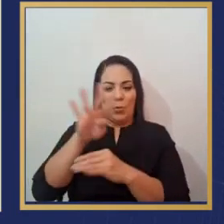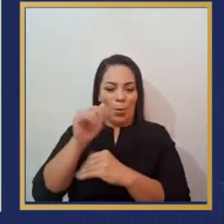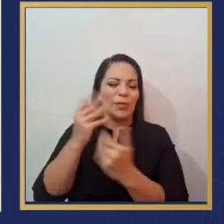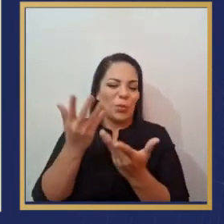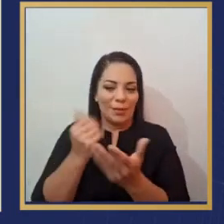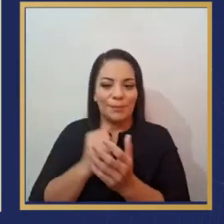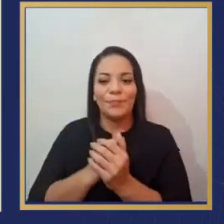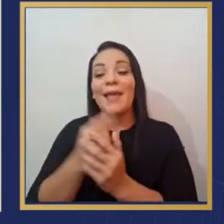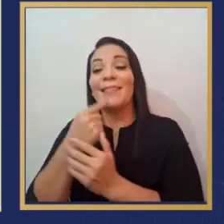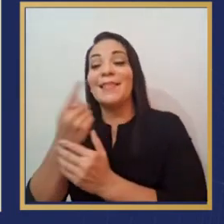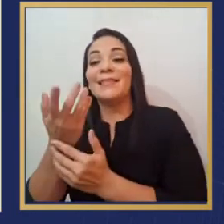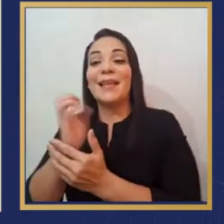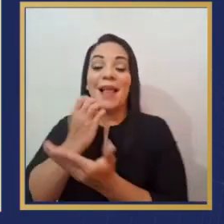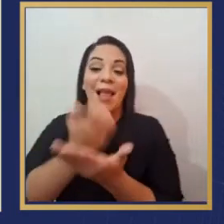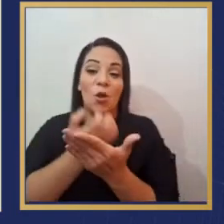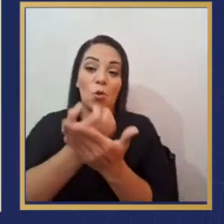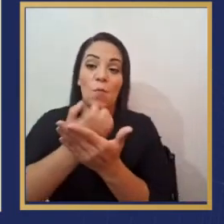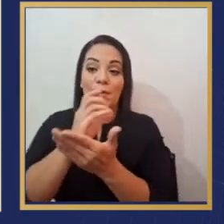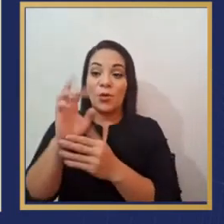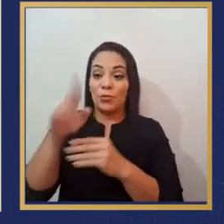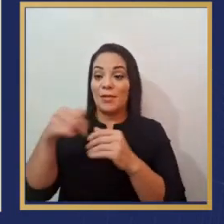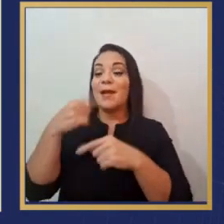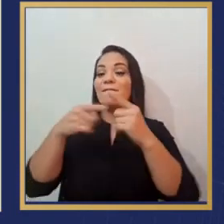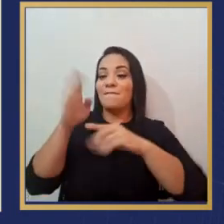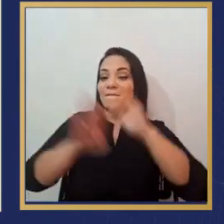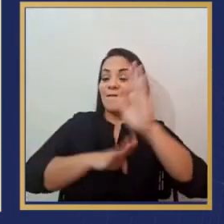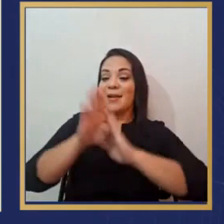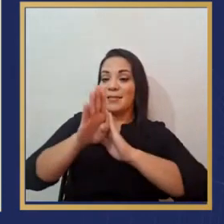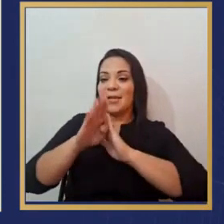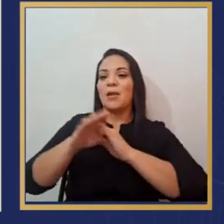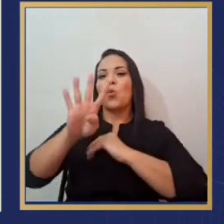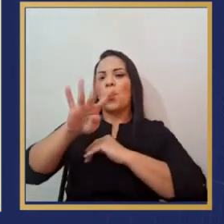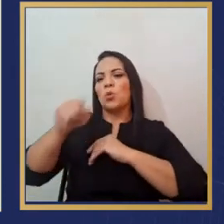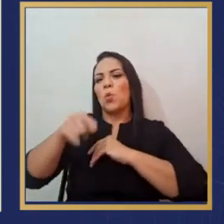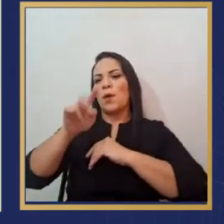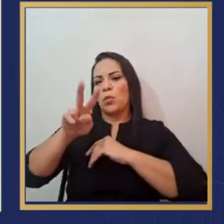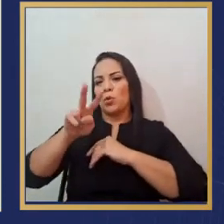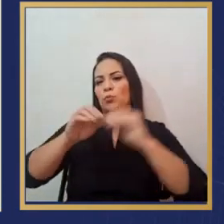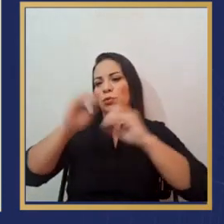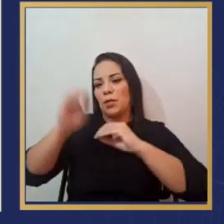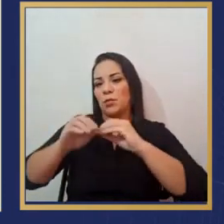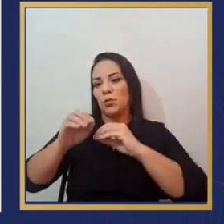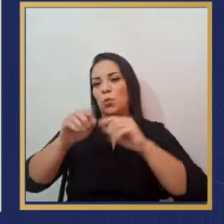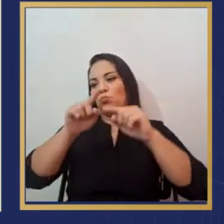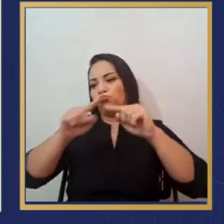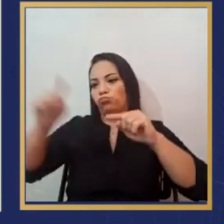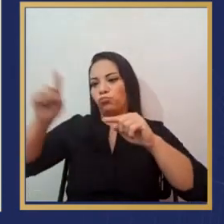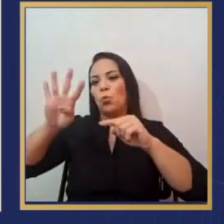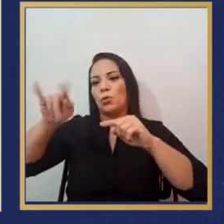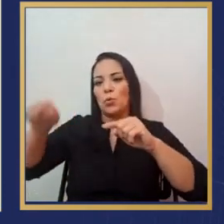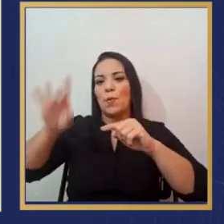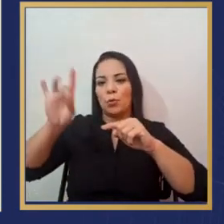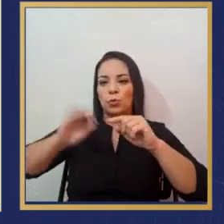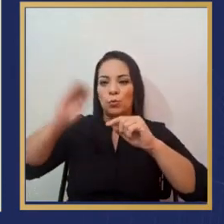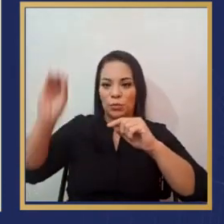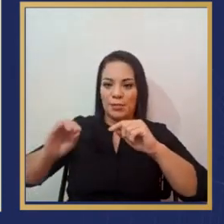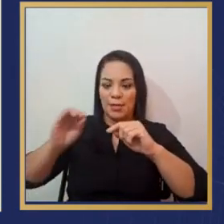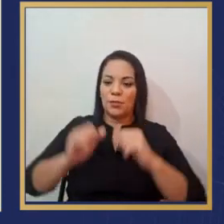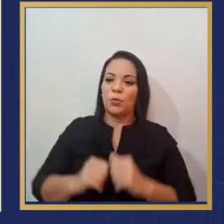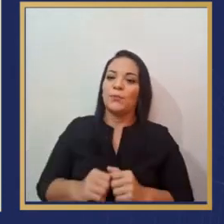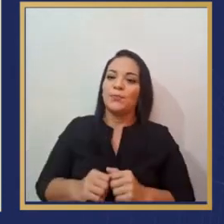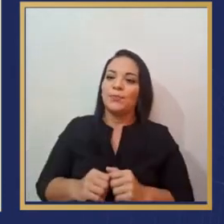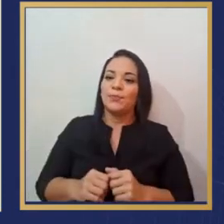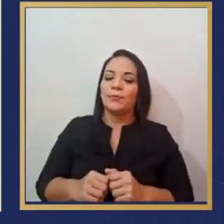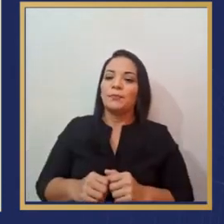y nos dice que la economía de Costa Rica va a crecer entre un 4.2 y un 4.8%. La